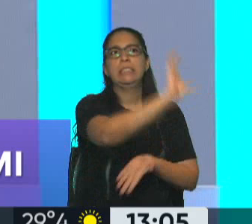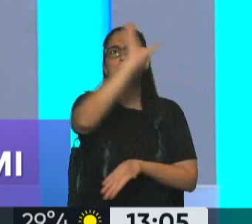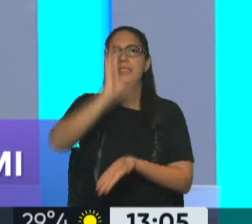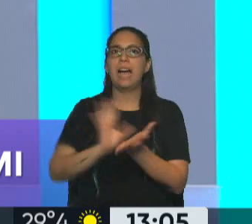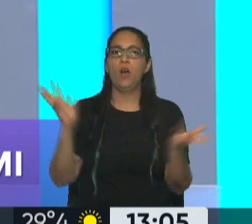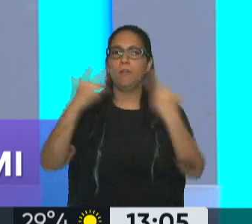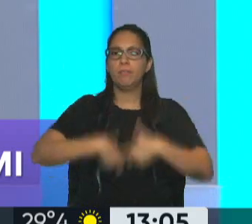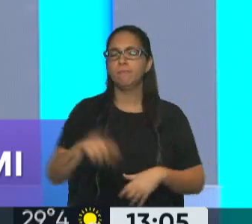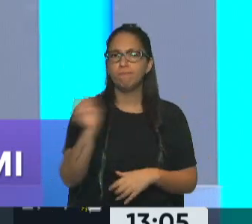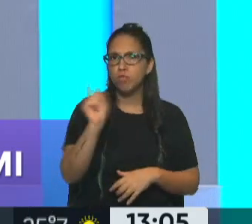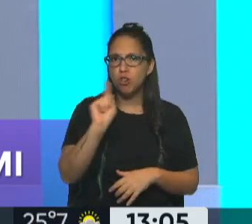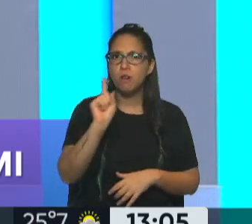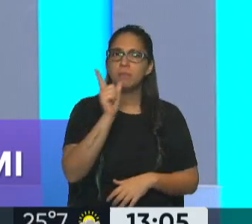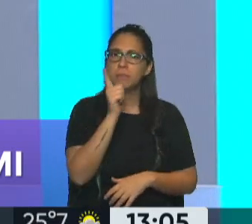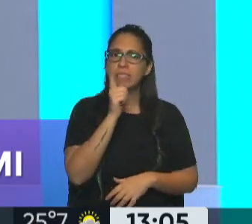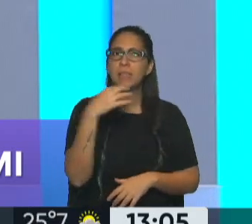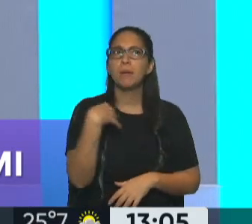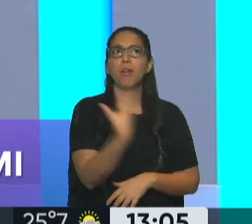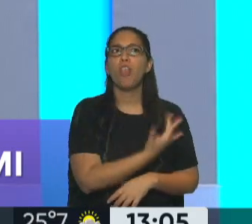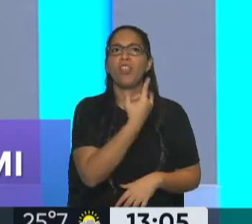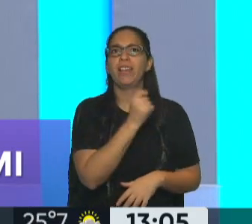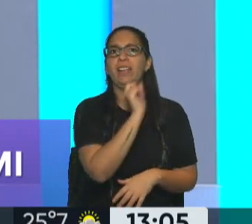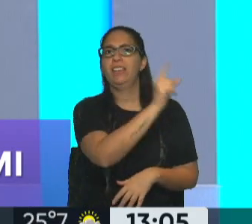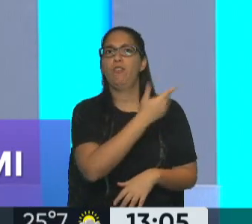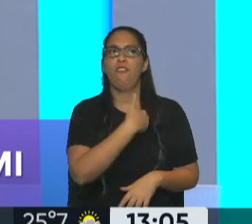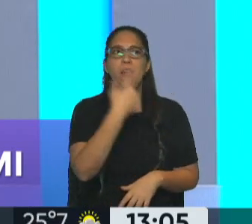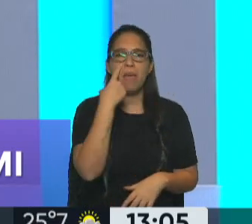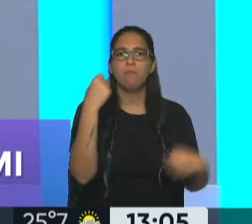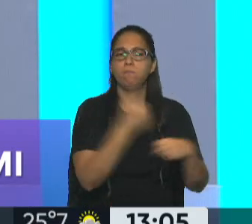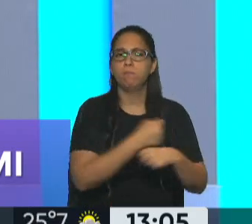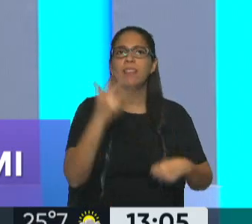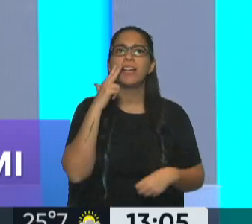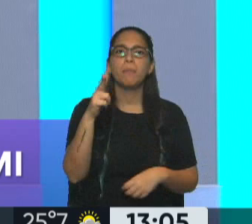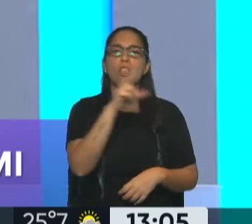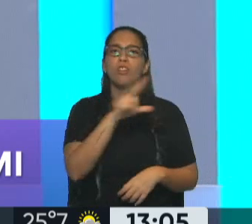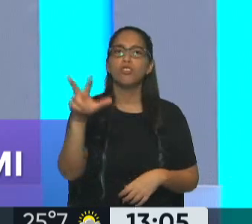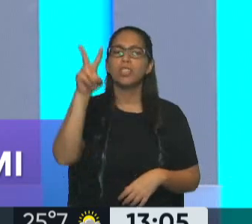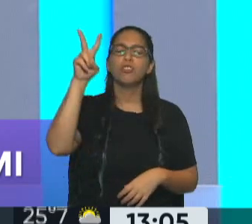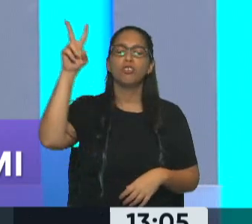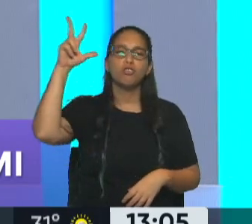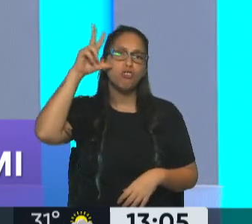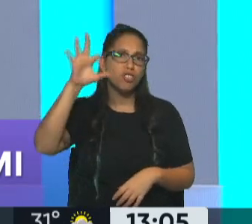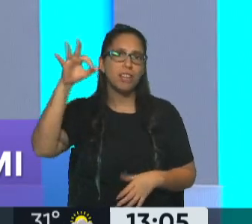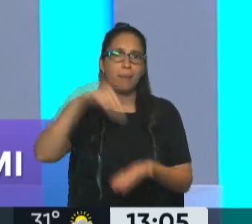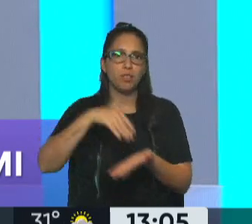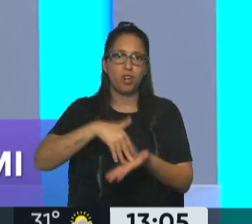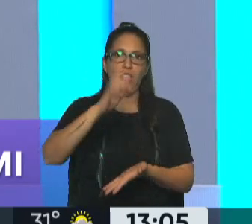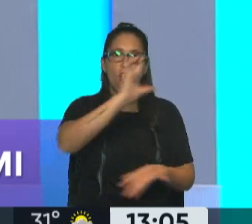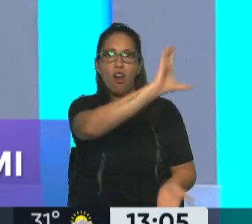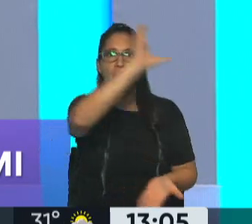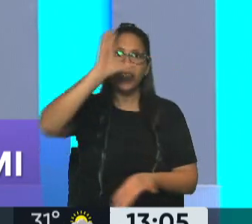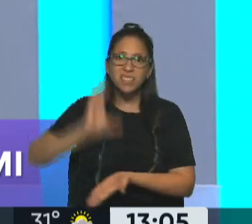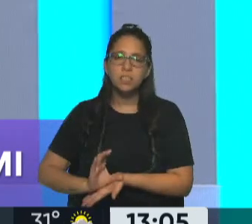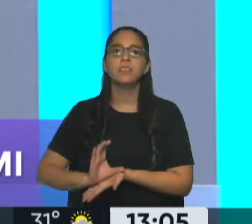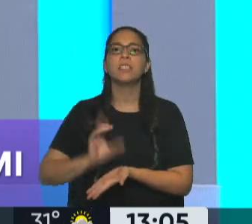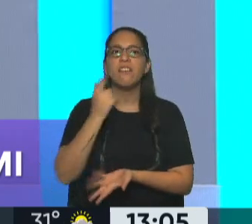eso tiene que pasar por el directorio y el fondo antes de que se haga efectivo de 3.280 millones de dólares y ven en función de eso cómo